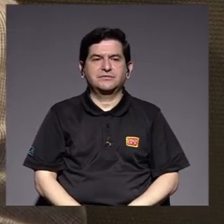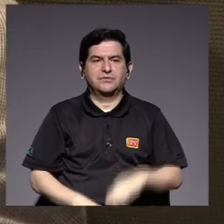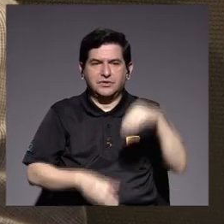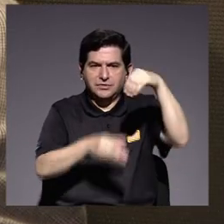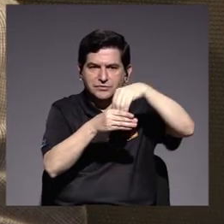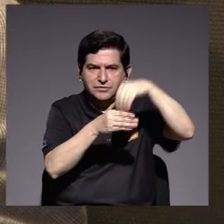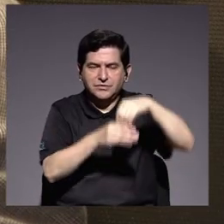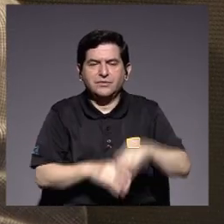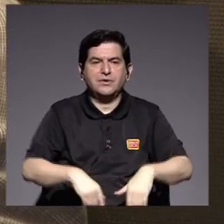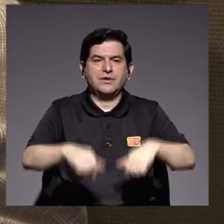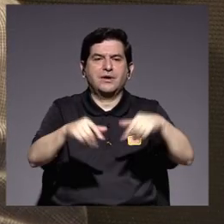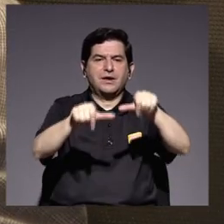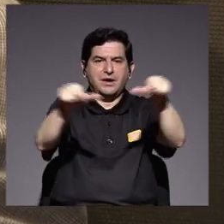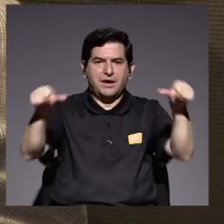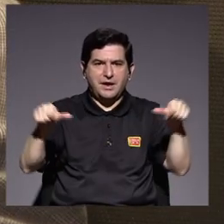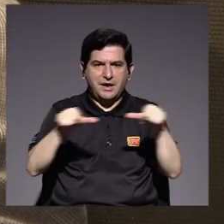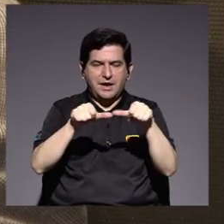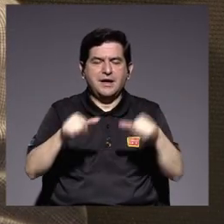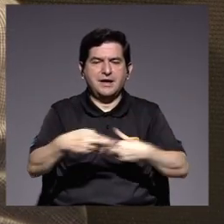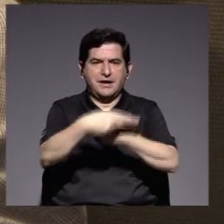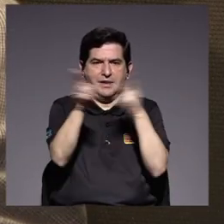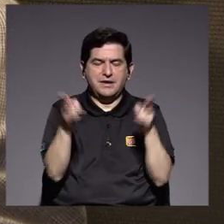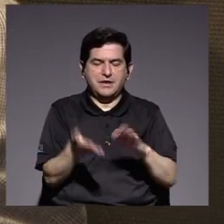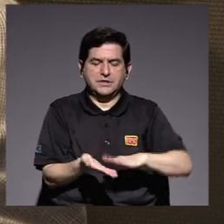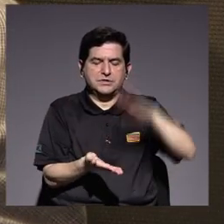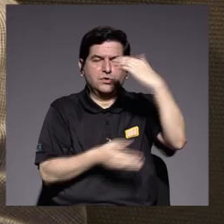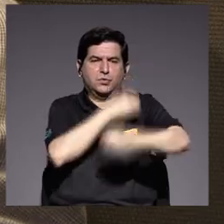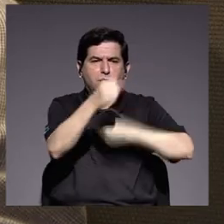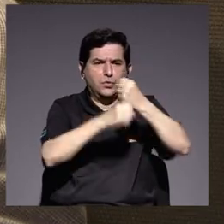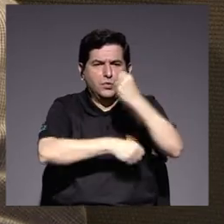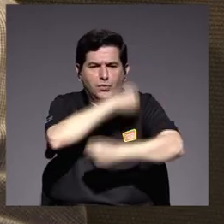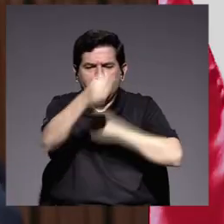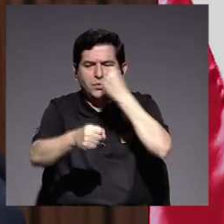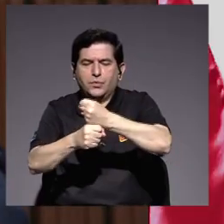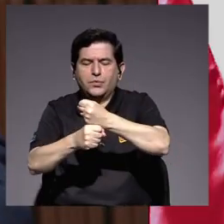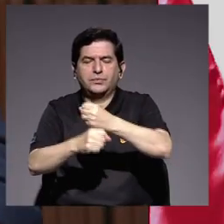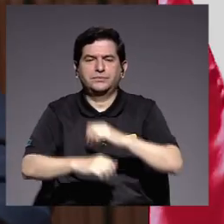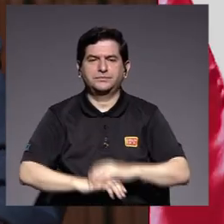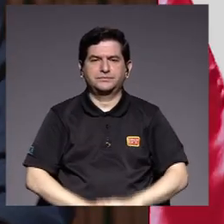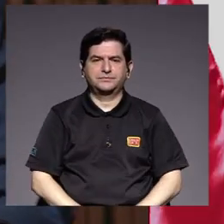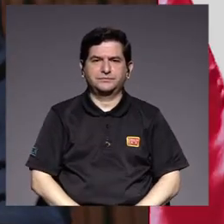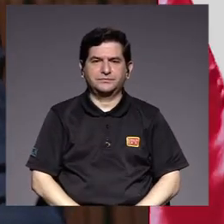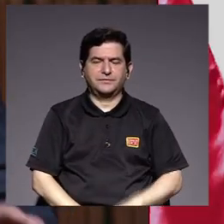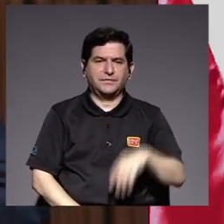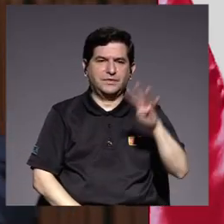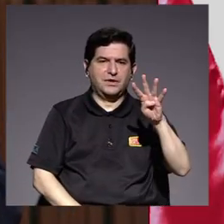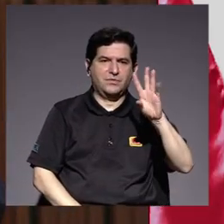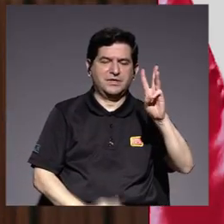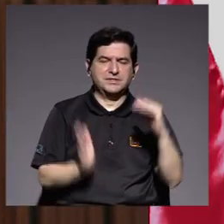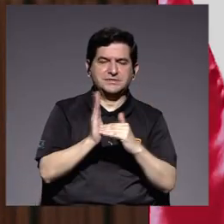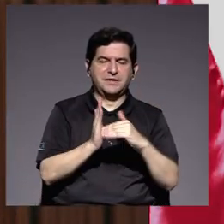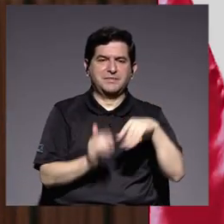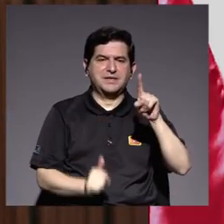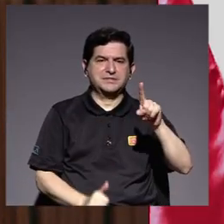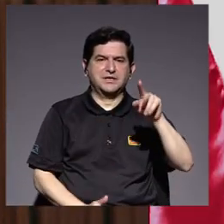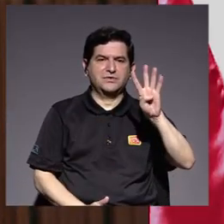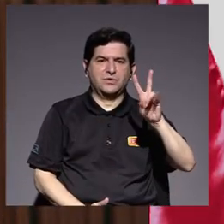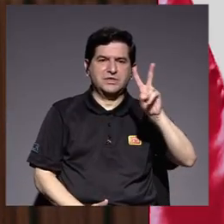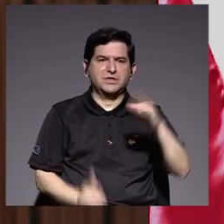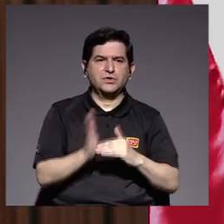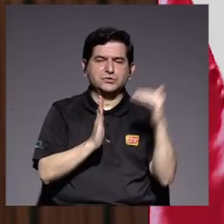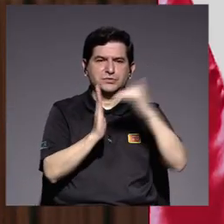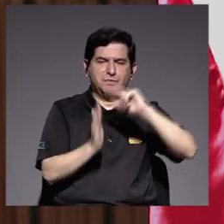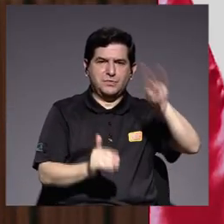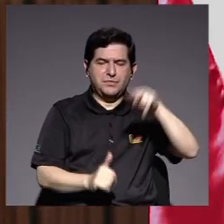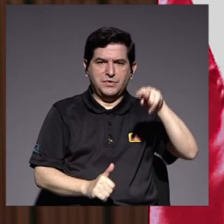destinado a las sedes regionales ha venido en aumento en los últimos años pasando de cuarenta y seis mil ciento cuarenta dos millones de